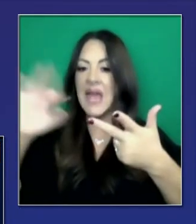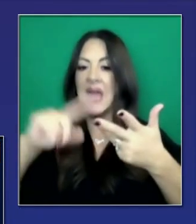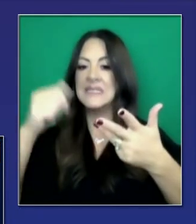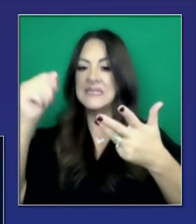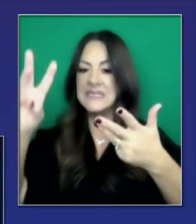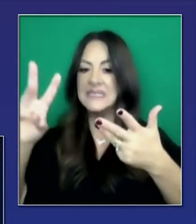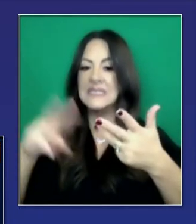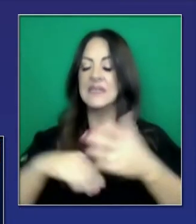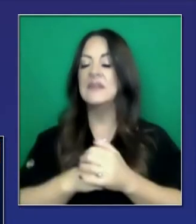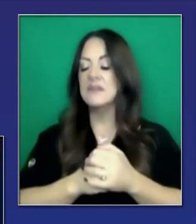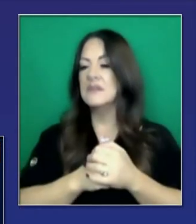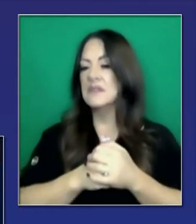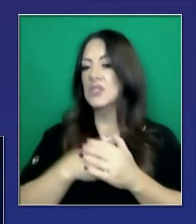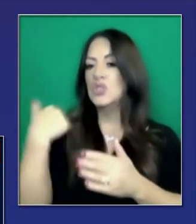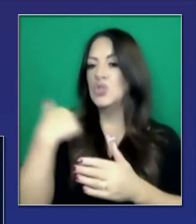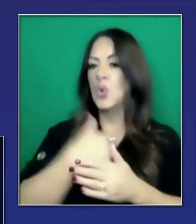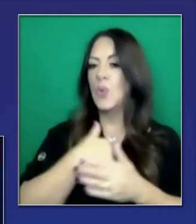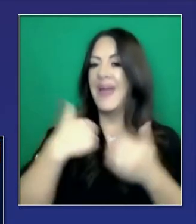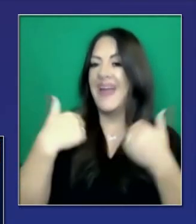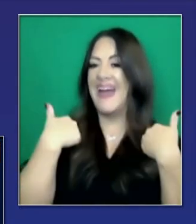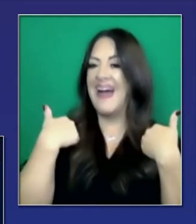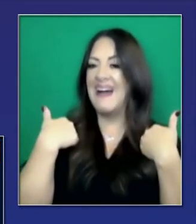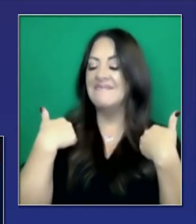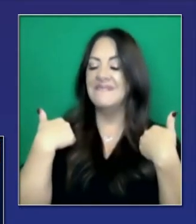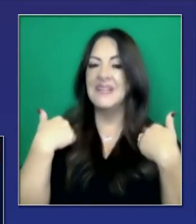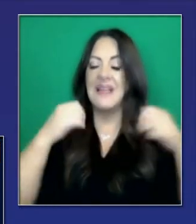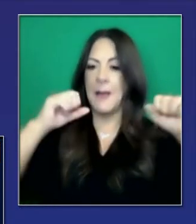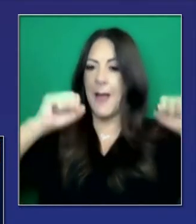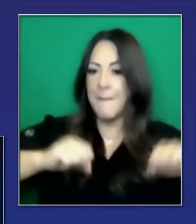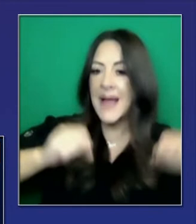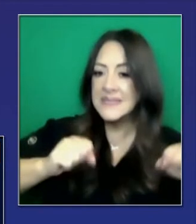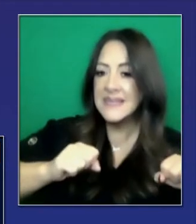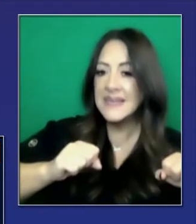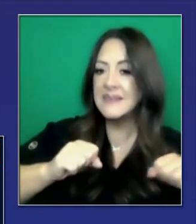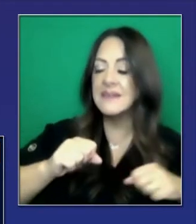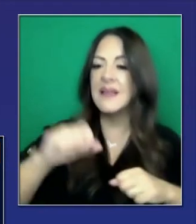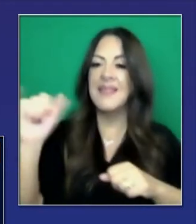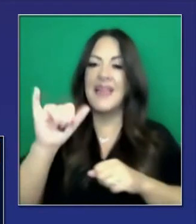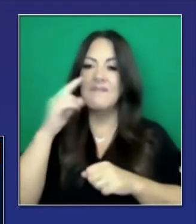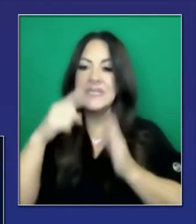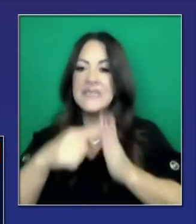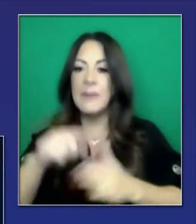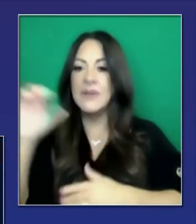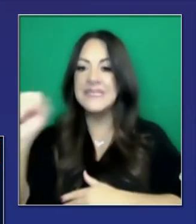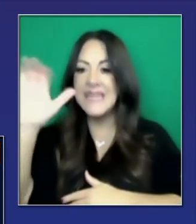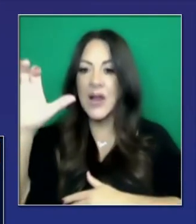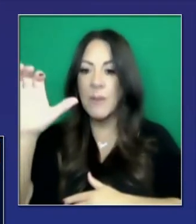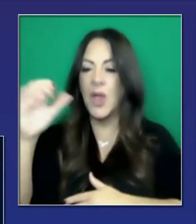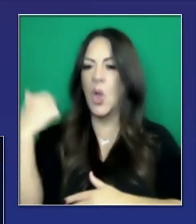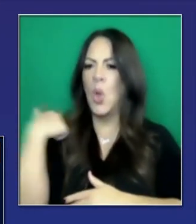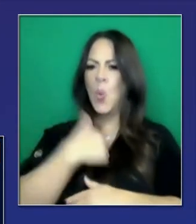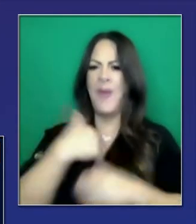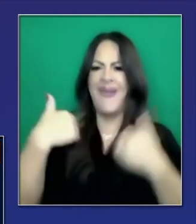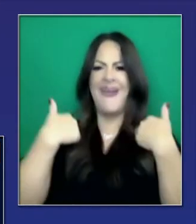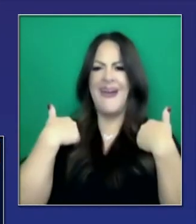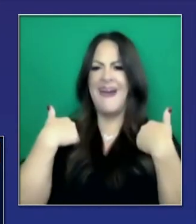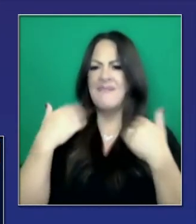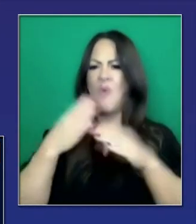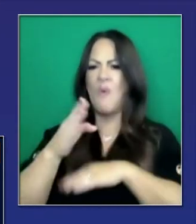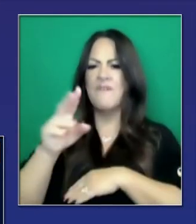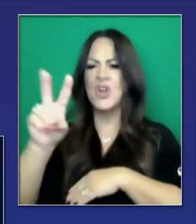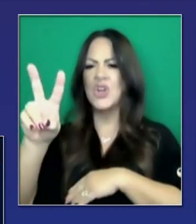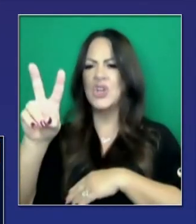el sistema médico. El hecho es que nuestra capacidad ahora es mucho mayor. Es un ejemplo. Por ejemplo, el Sacramento Sleep Train Arena.